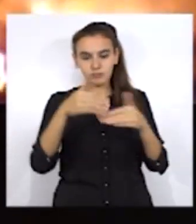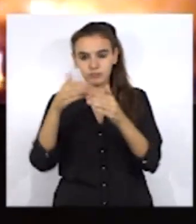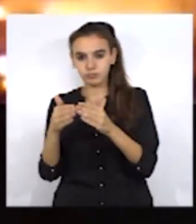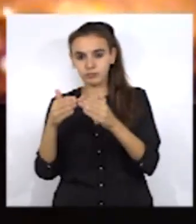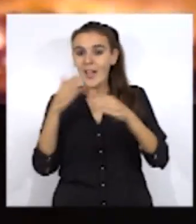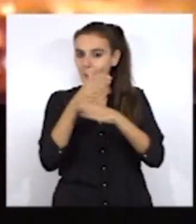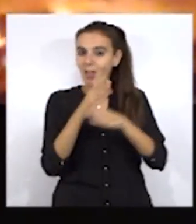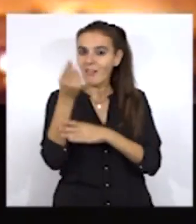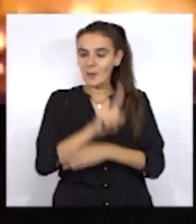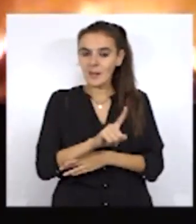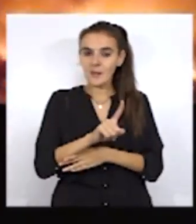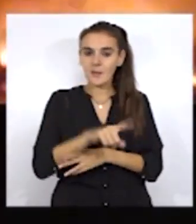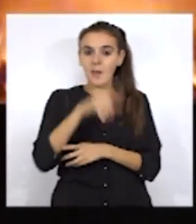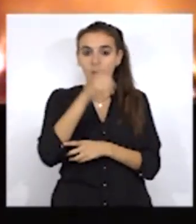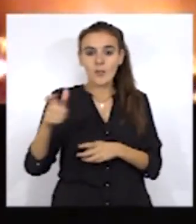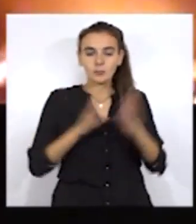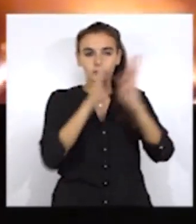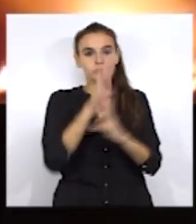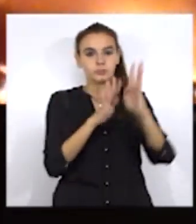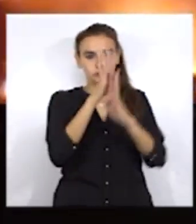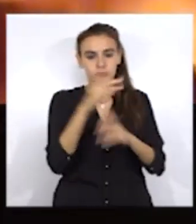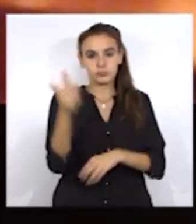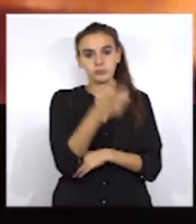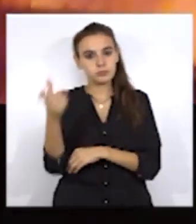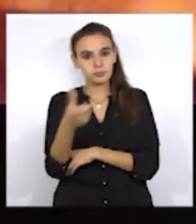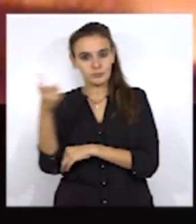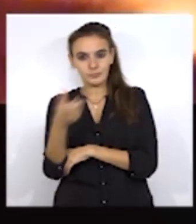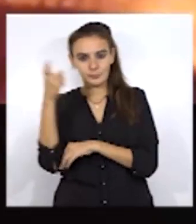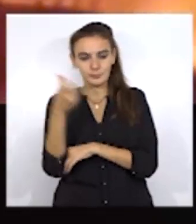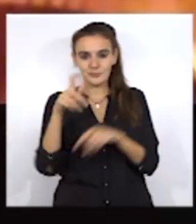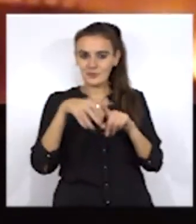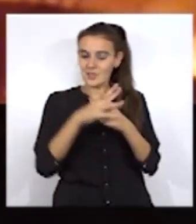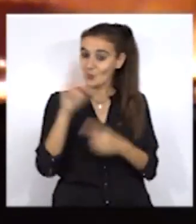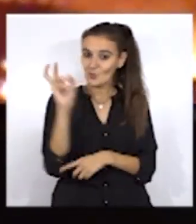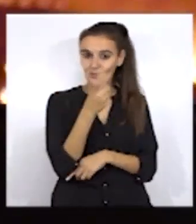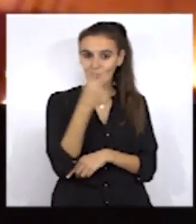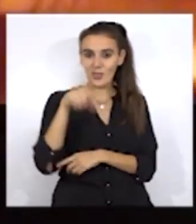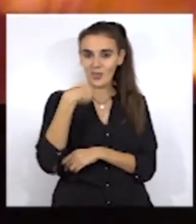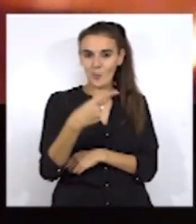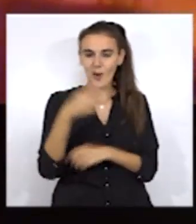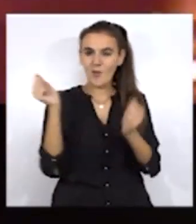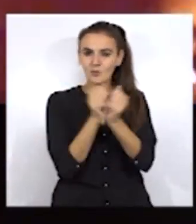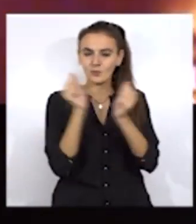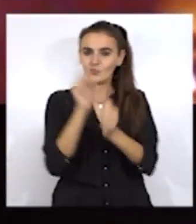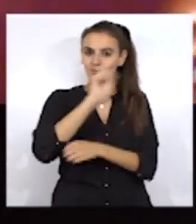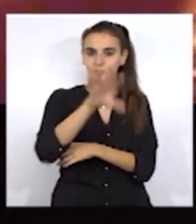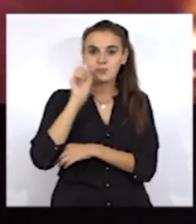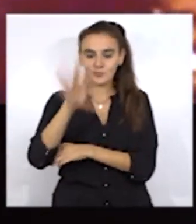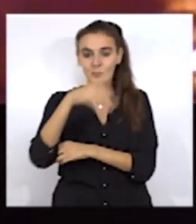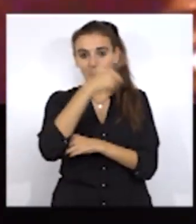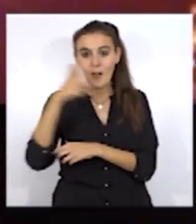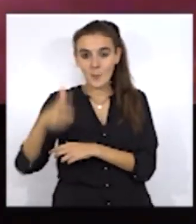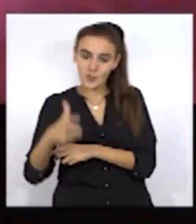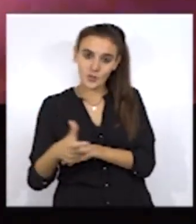Extinción de Incendios acudieron sin escolta en un primer momento y acabaron sufriendo un apedreamiento por parte de individuos ataviados con pasamontañas.